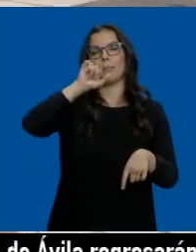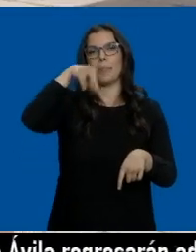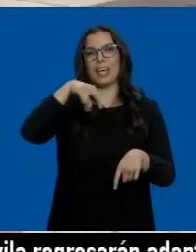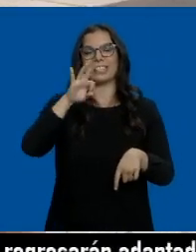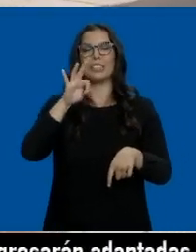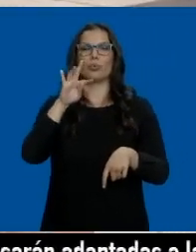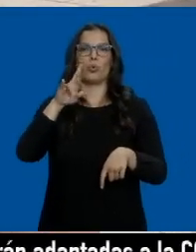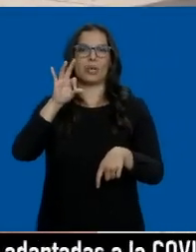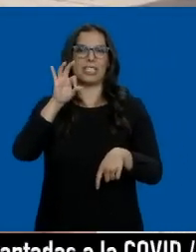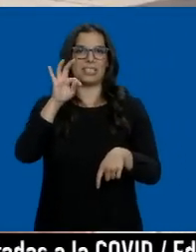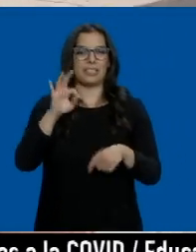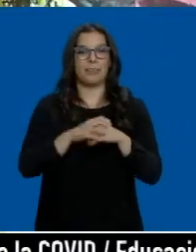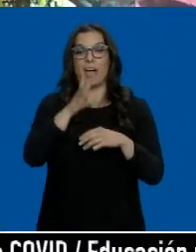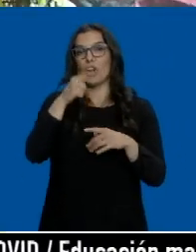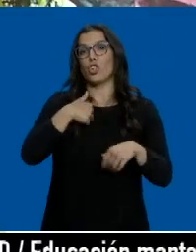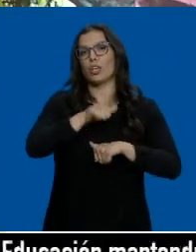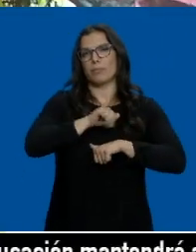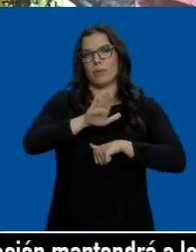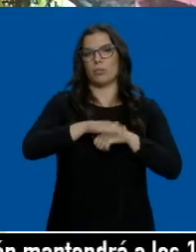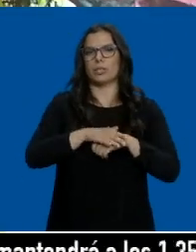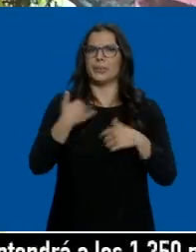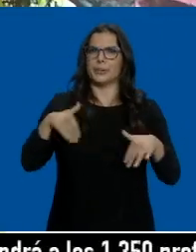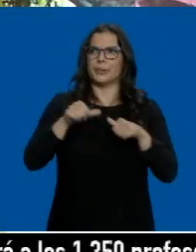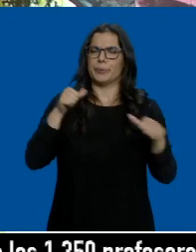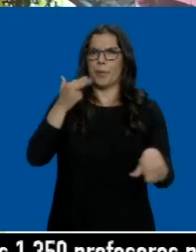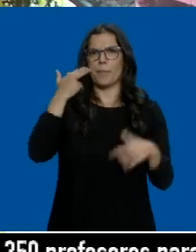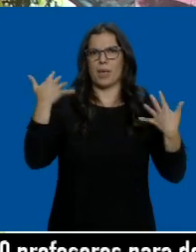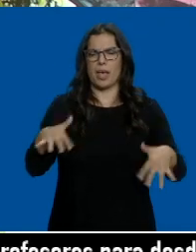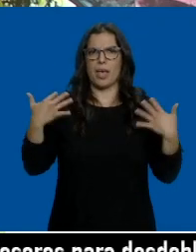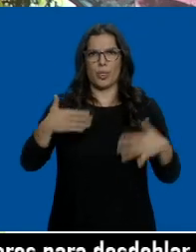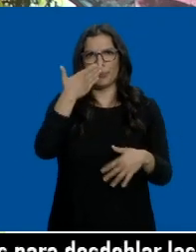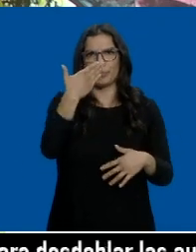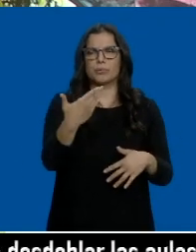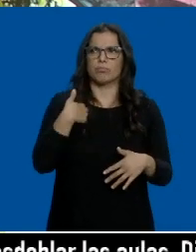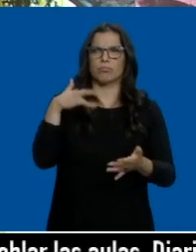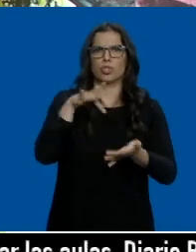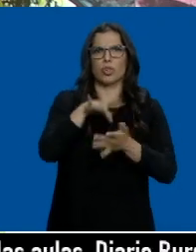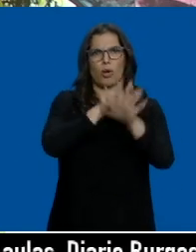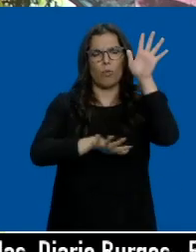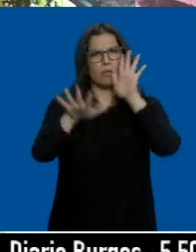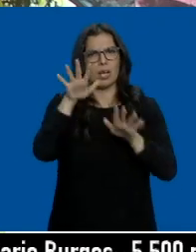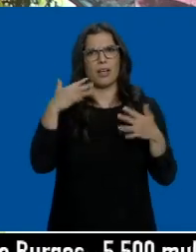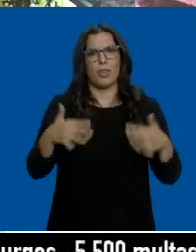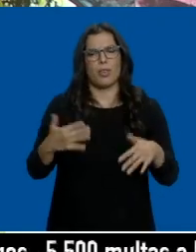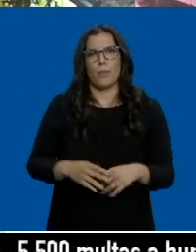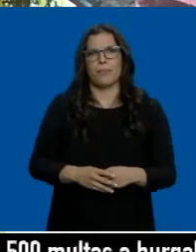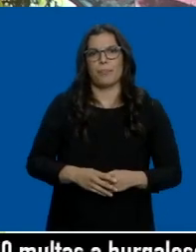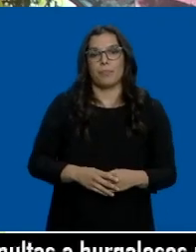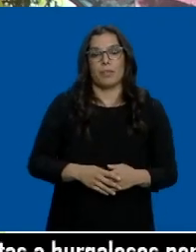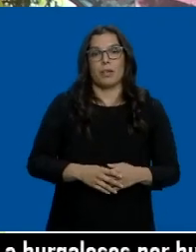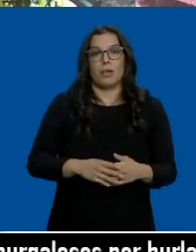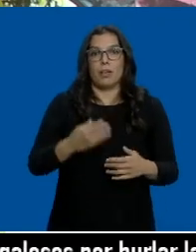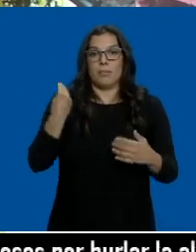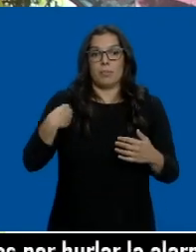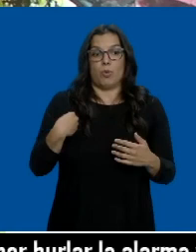Yo ahora con esto voy a esperar. Es hemos pasado mucho miedo realmente y ha habido muchísimas complicaciones. Incluso ni nuestro